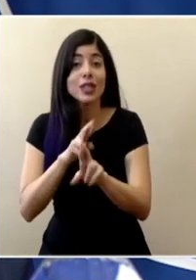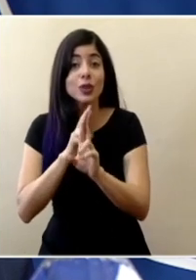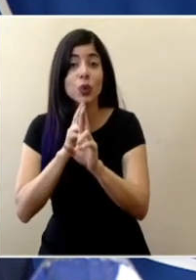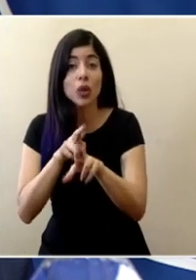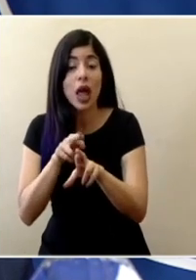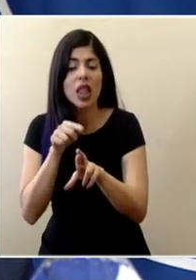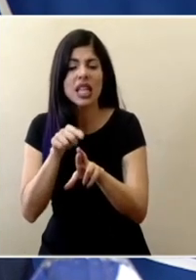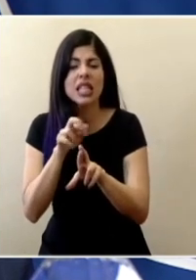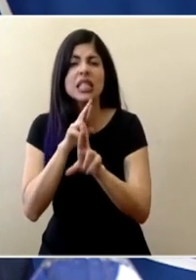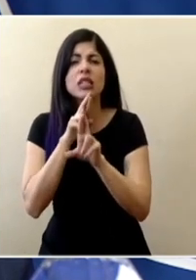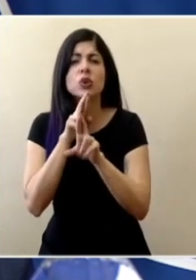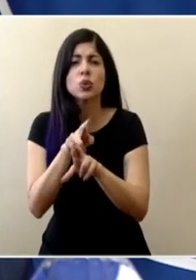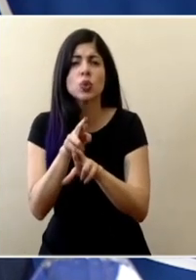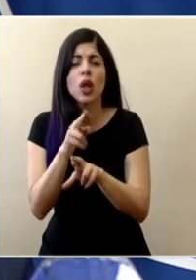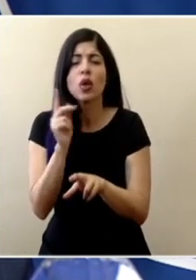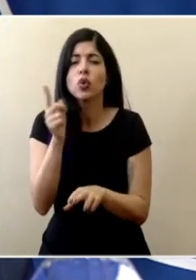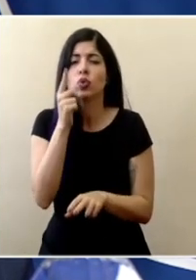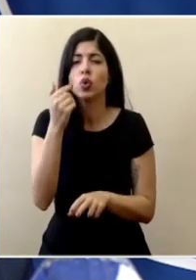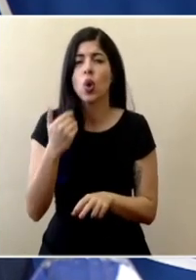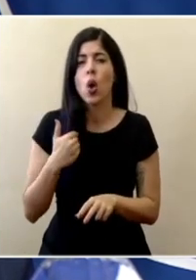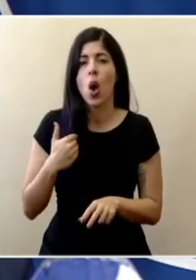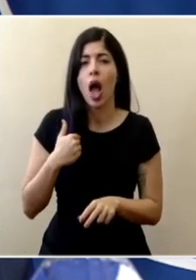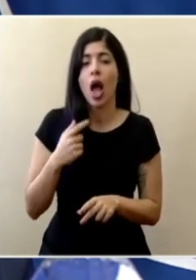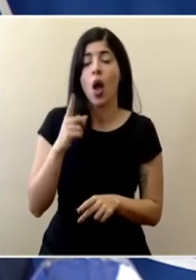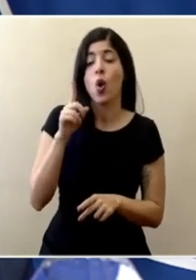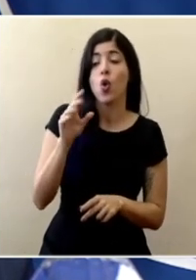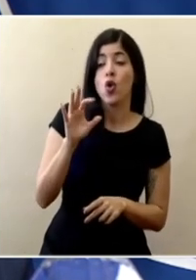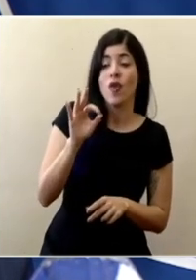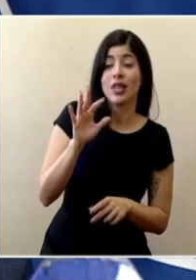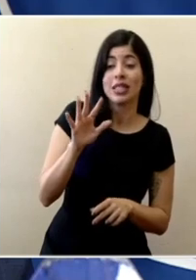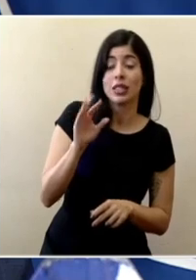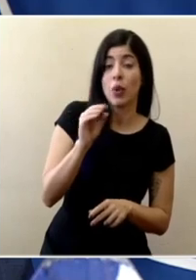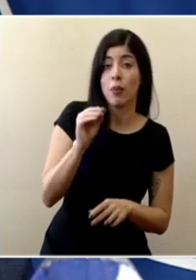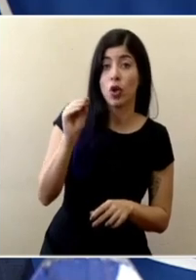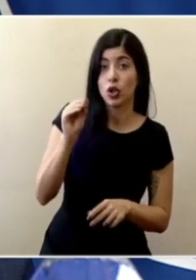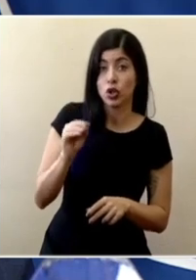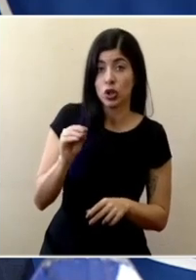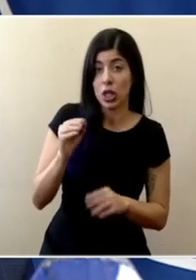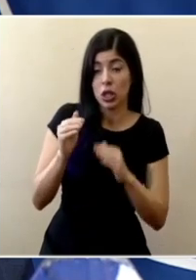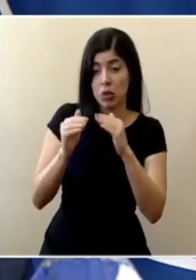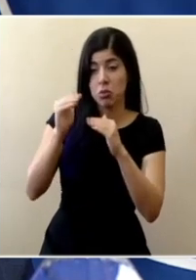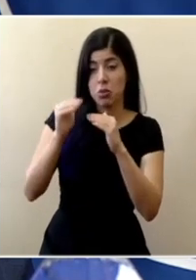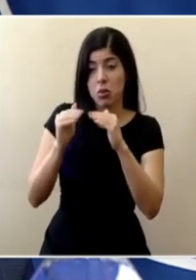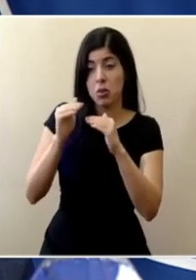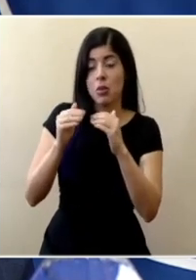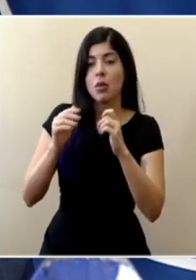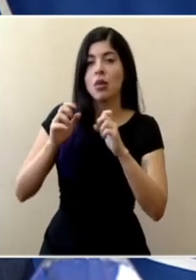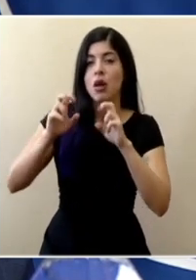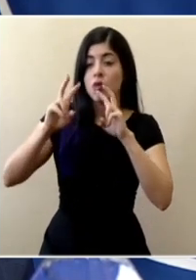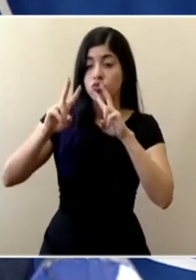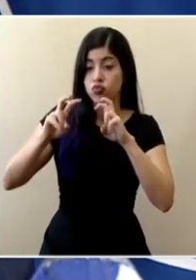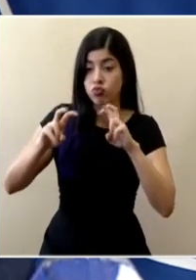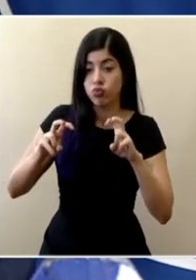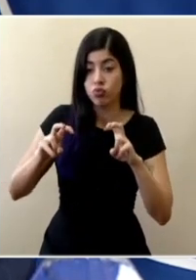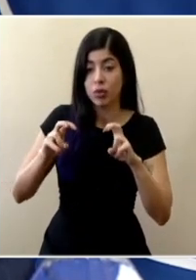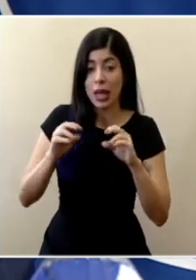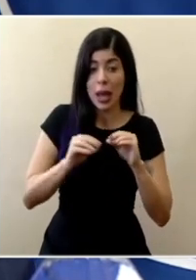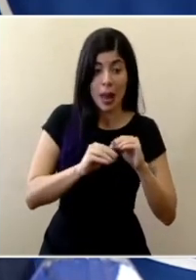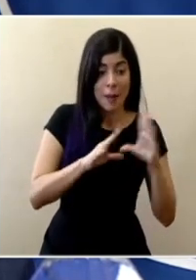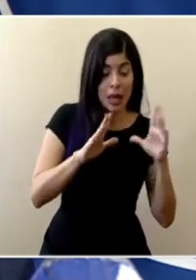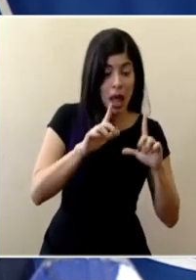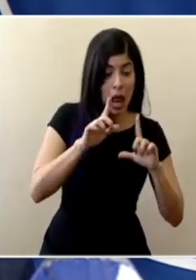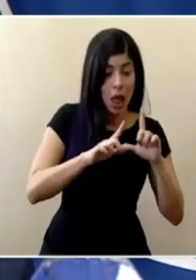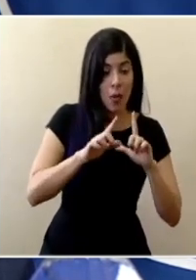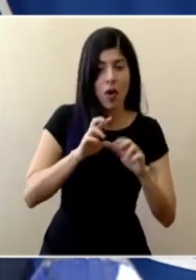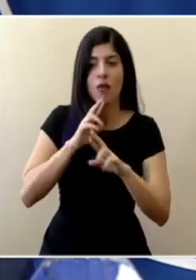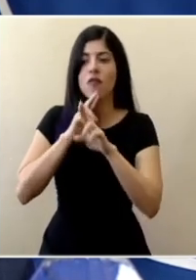lo que hemos tenido es un porcentaje de un 95% o más que se han procesado incluso desde la mañana